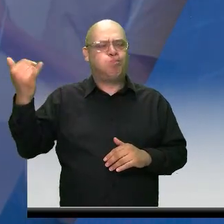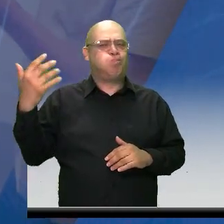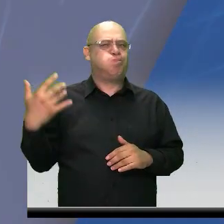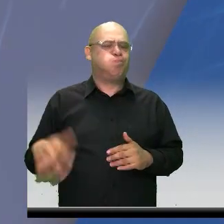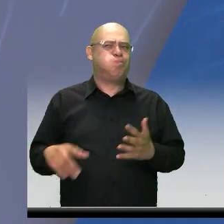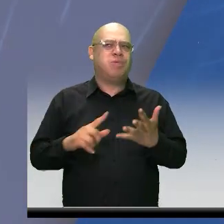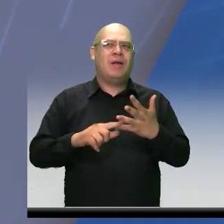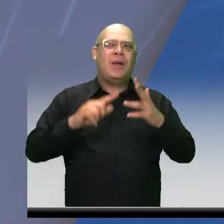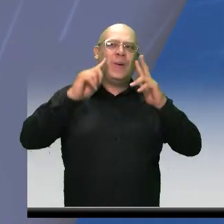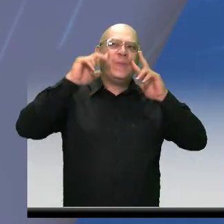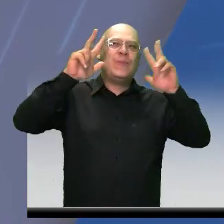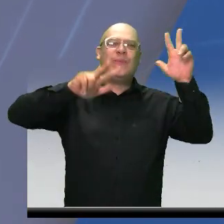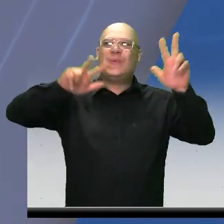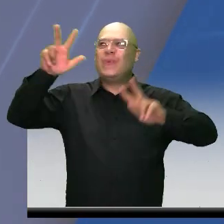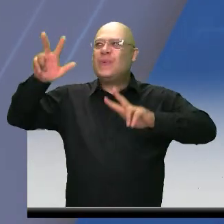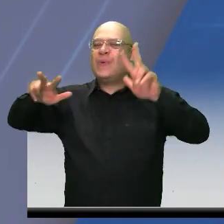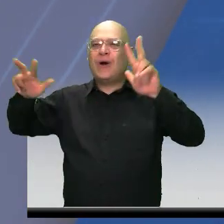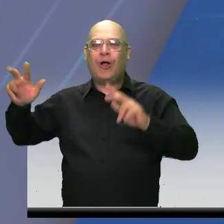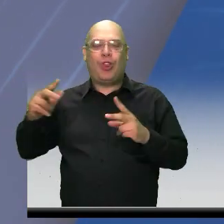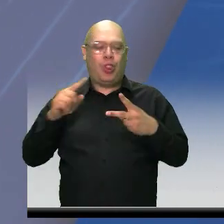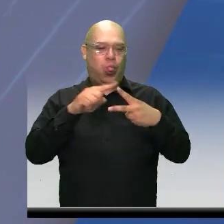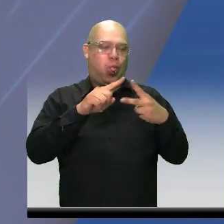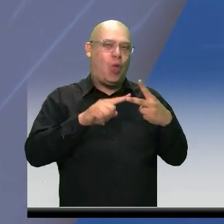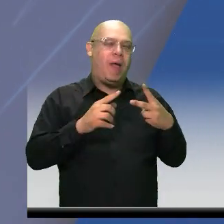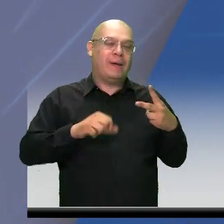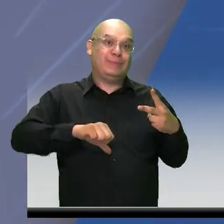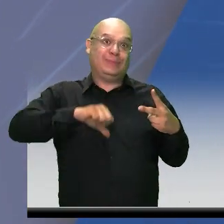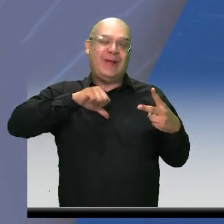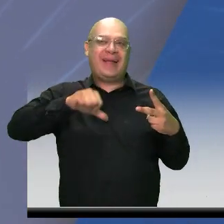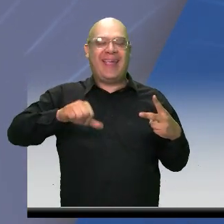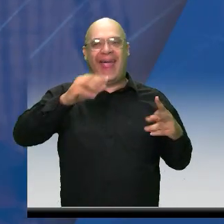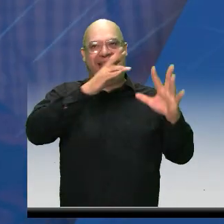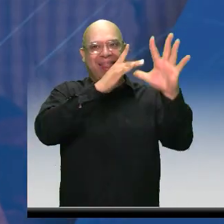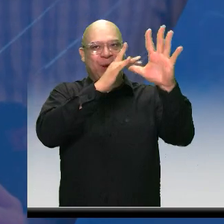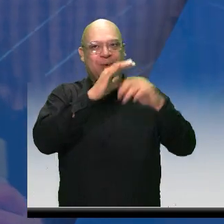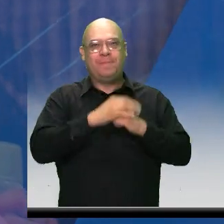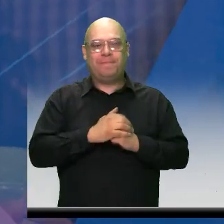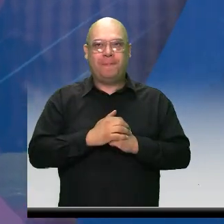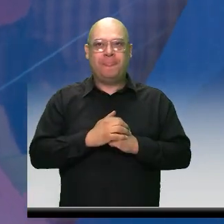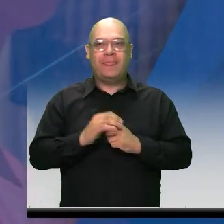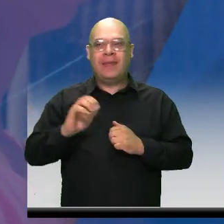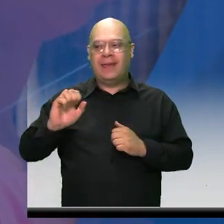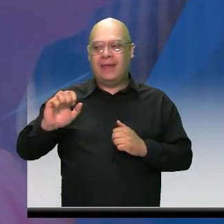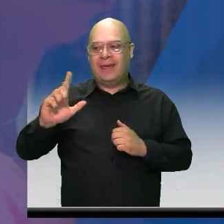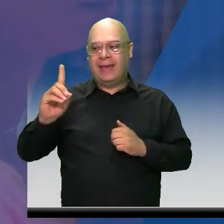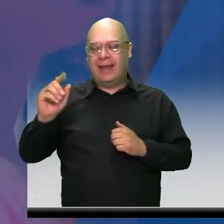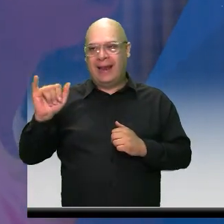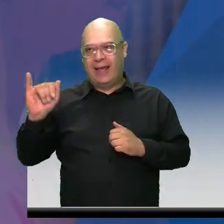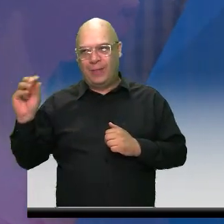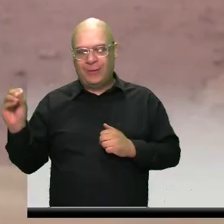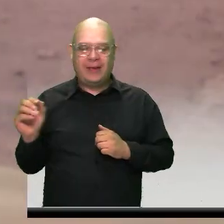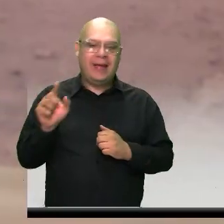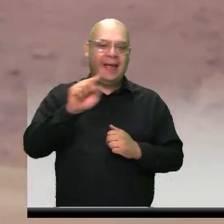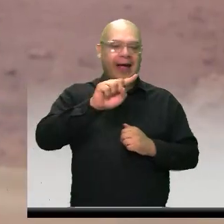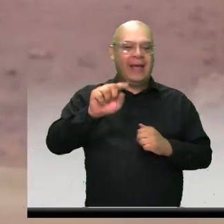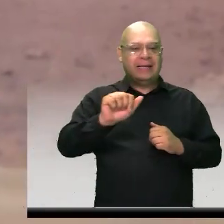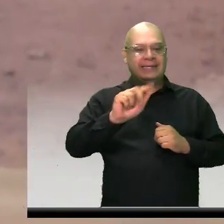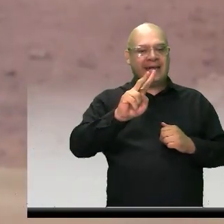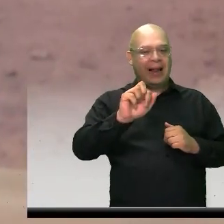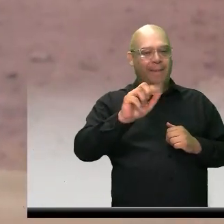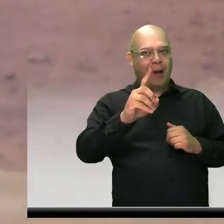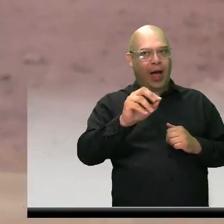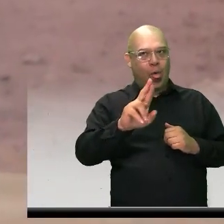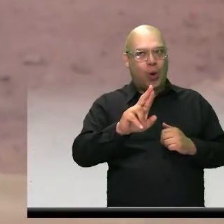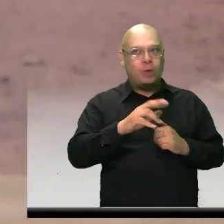dos importantes artistas que son Orgullo Itagüiseño, los maestros Eladio Vélez y Salvador Arango. Además, tenemos